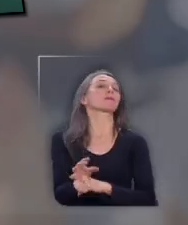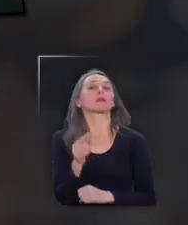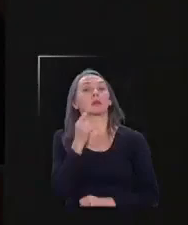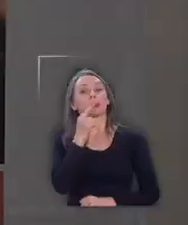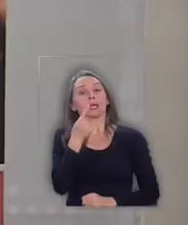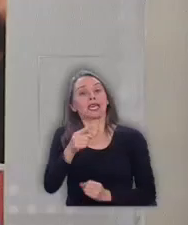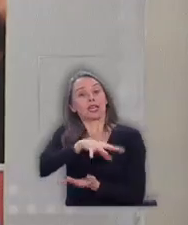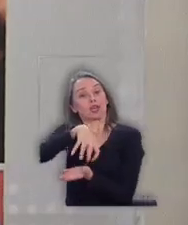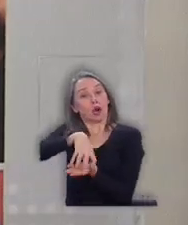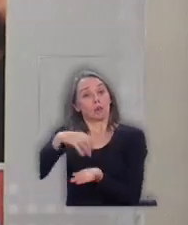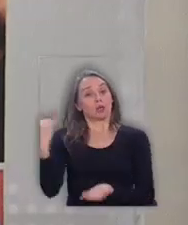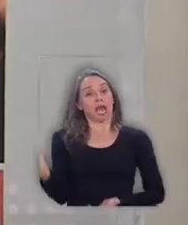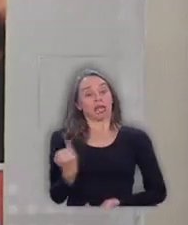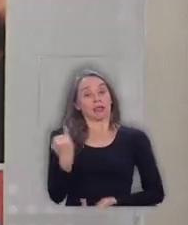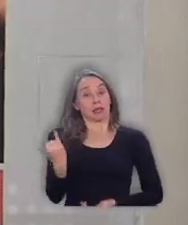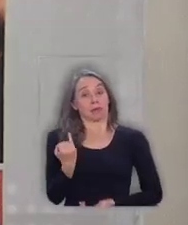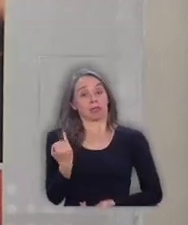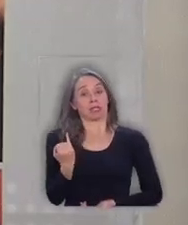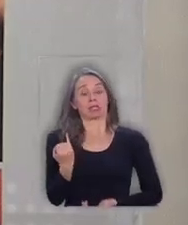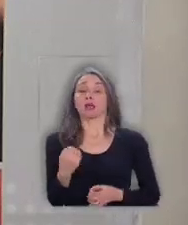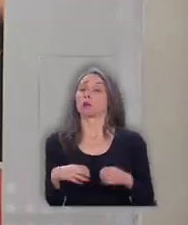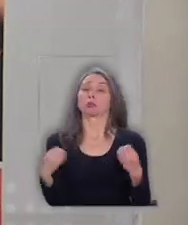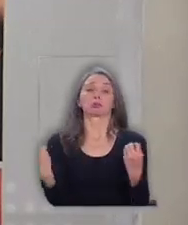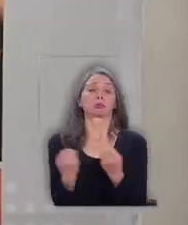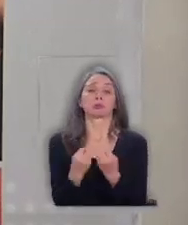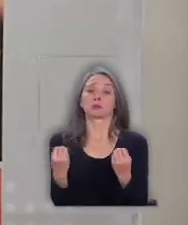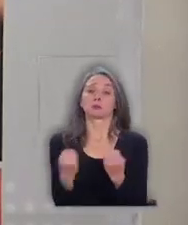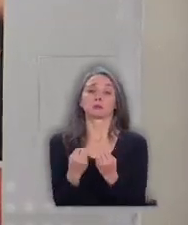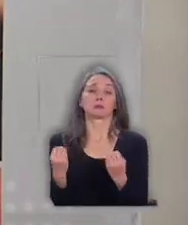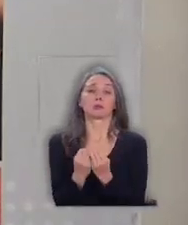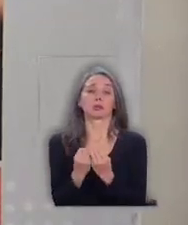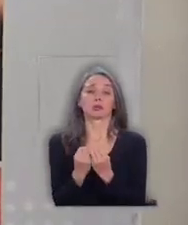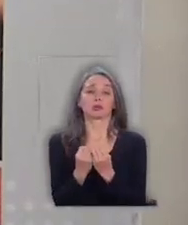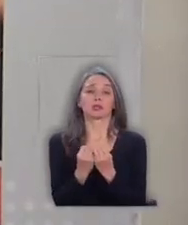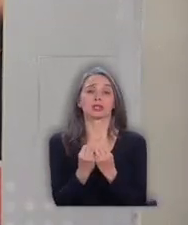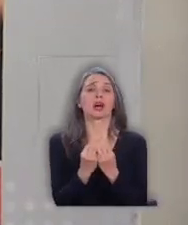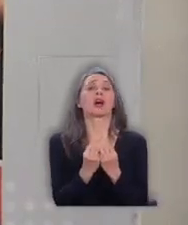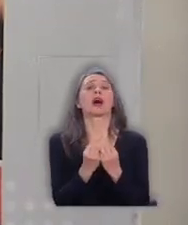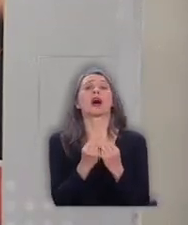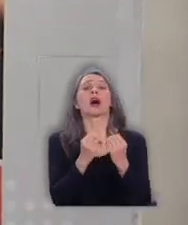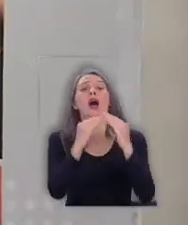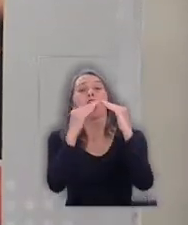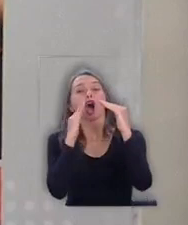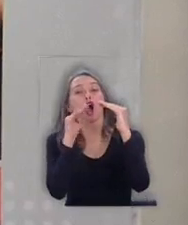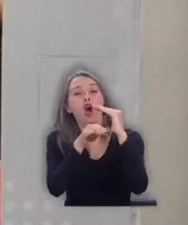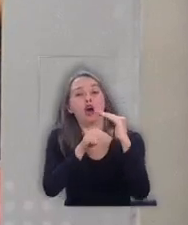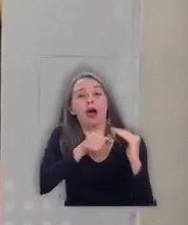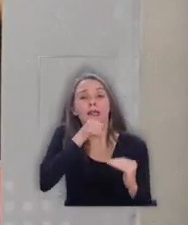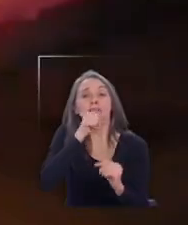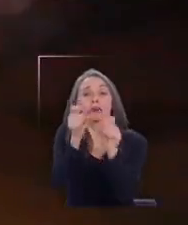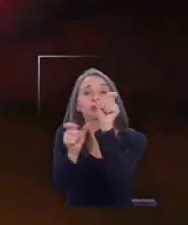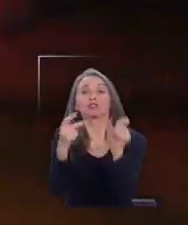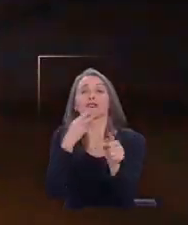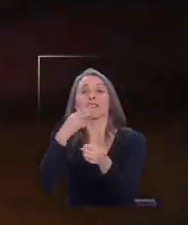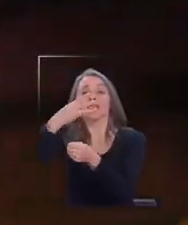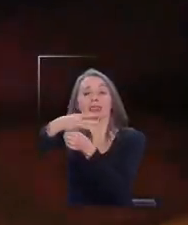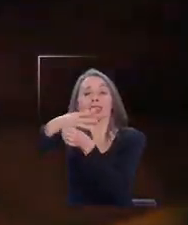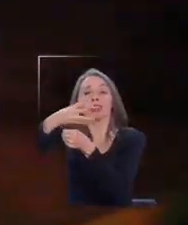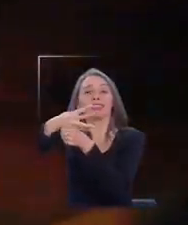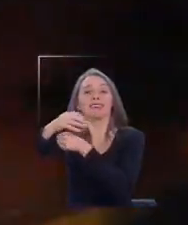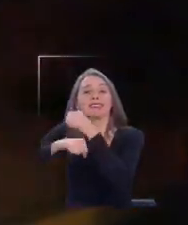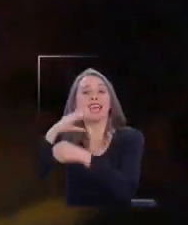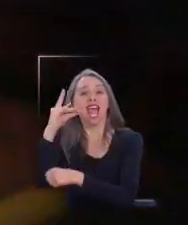Independencia concentra una enorme cantidad de hogares de ancianos, hogares de adultos mayores, y allí